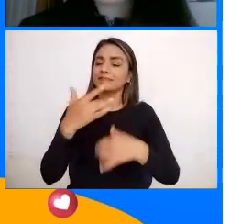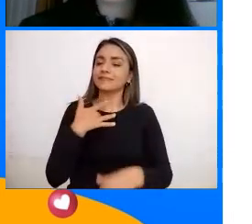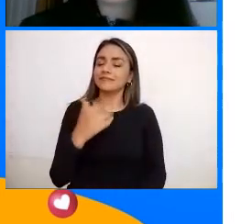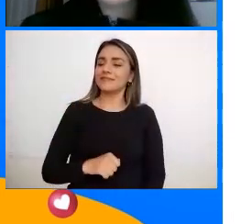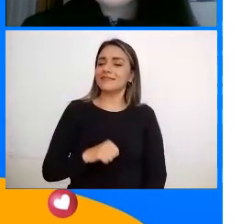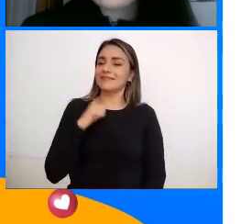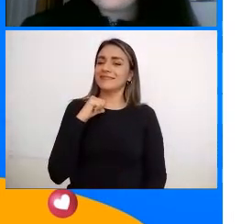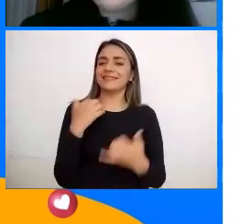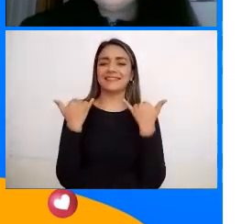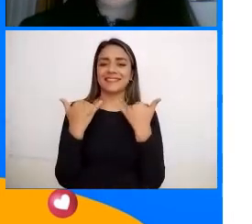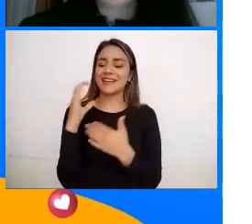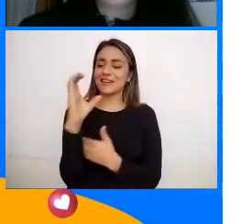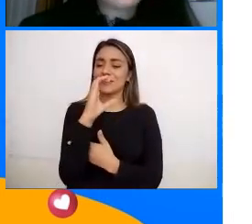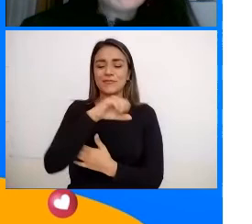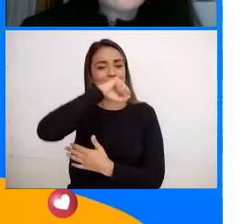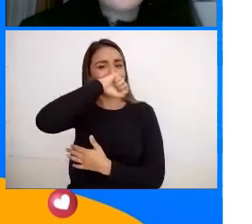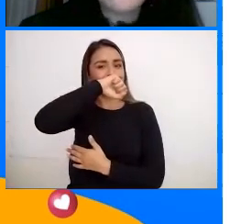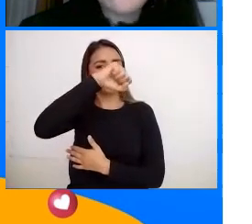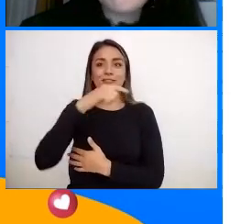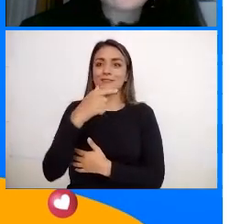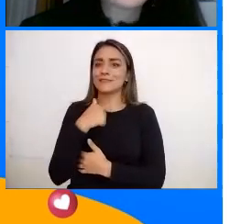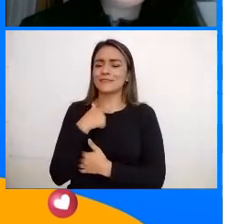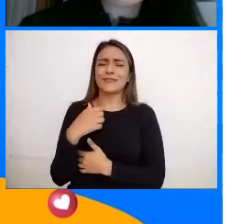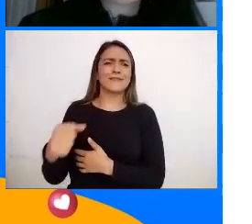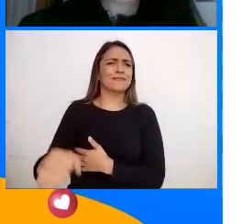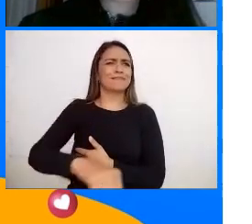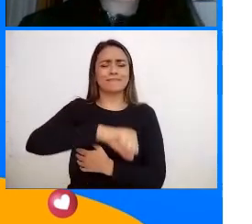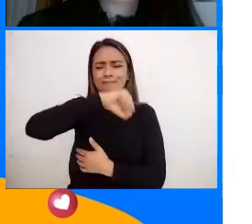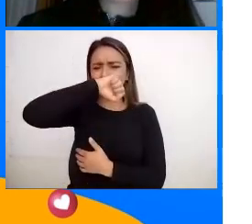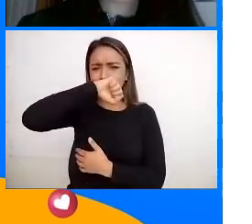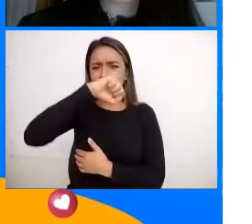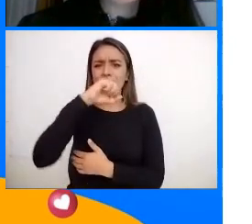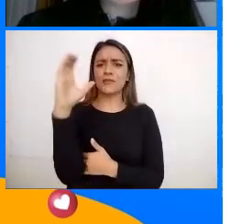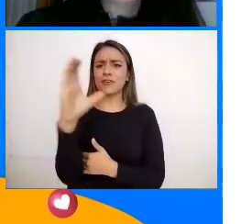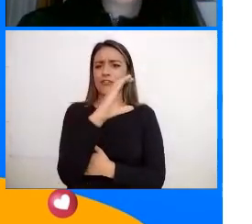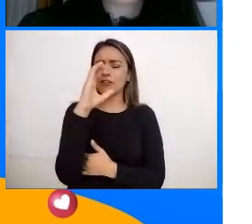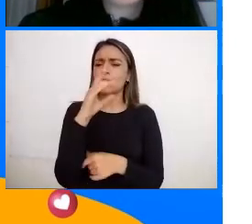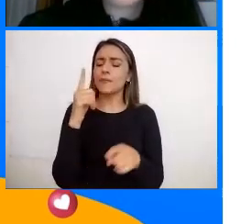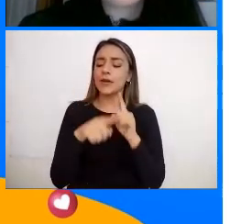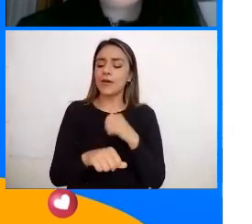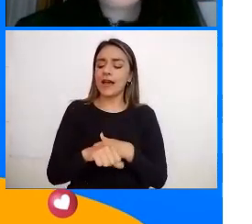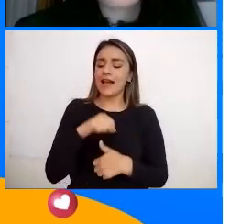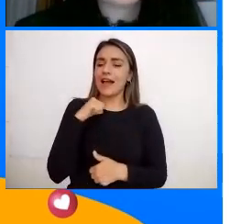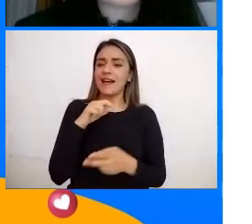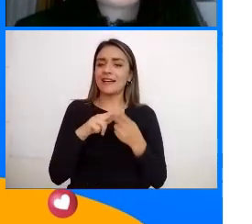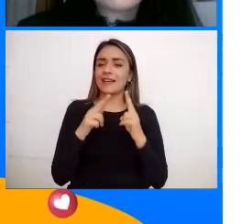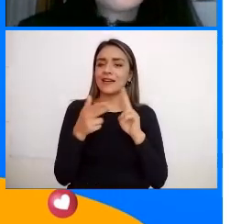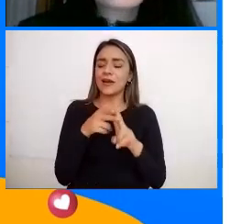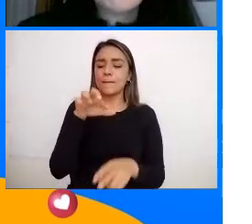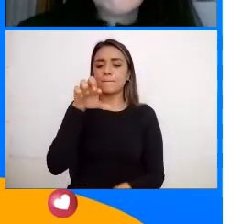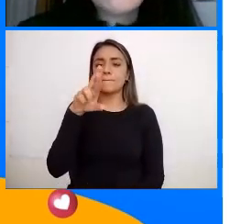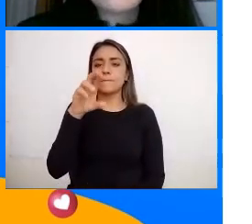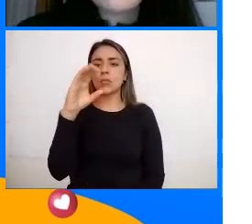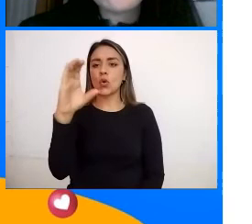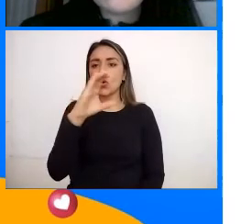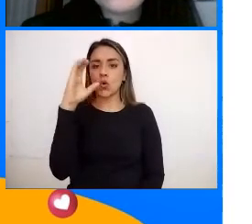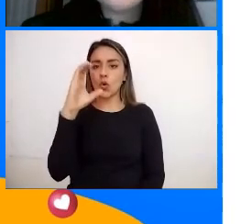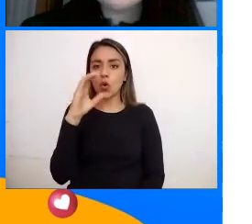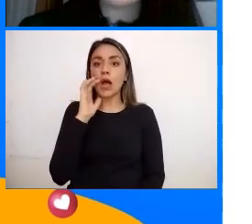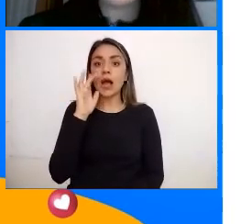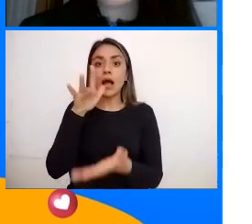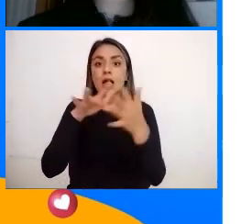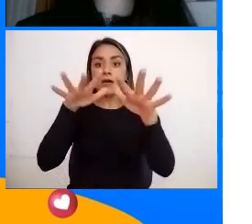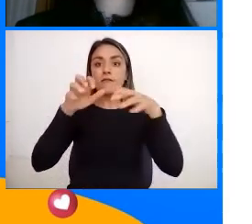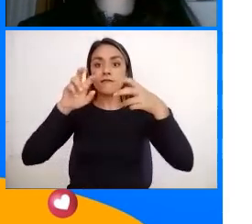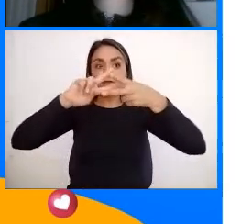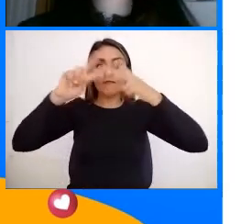orgullosa De ser colombiana Yo amo Colombia Pero también Me siento muy orgullosa De ProColombia Porque cada vez Que vamos A una feria